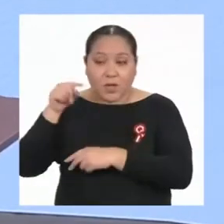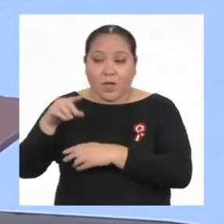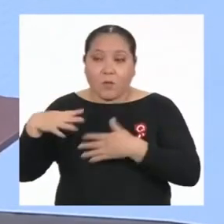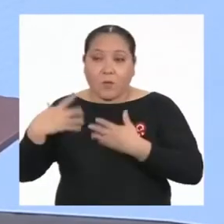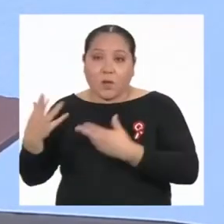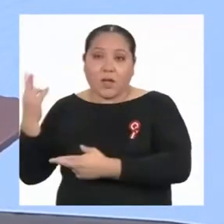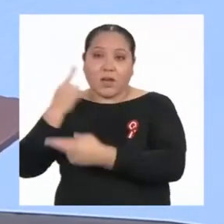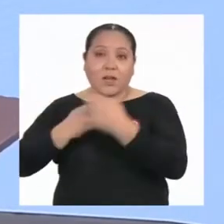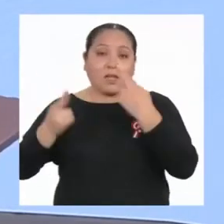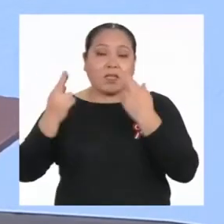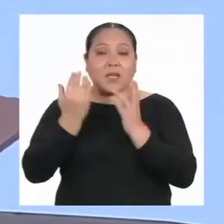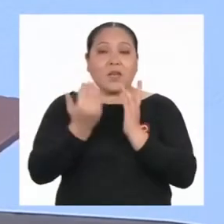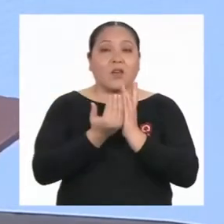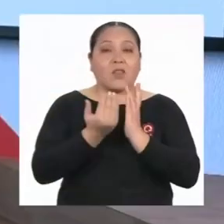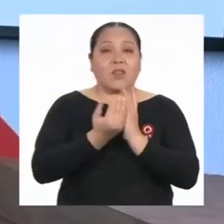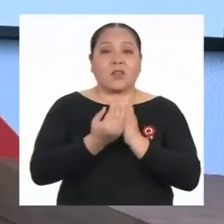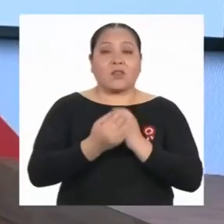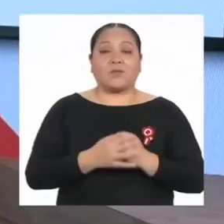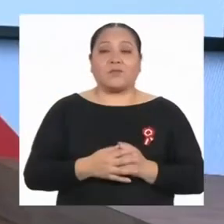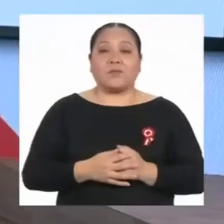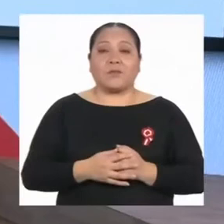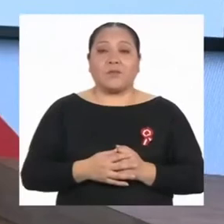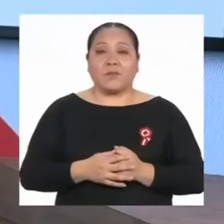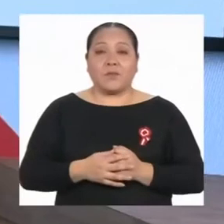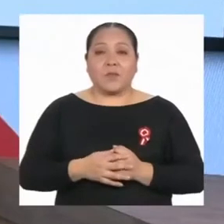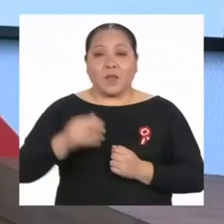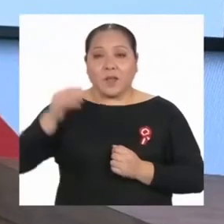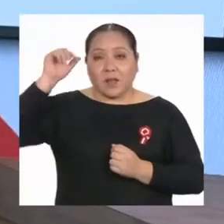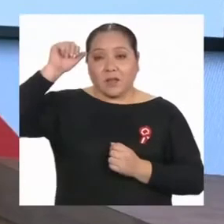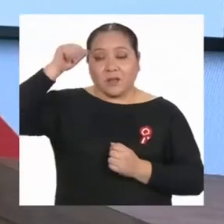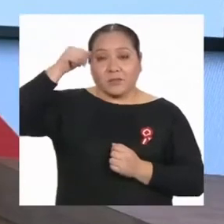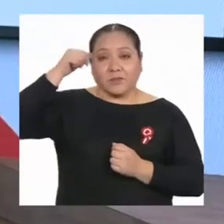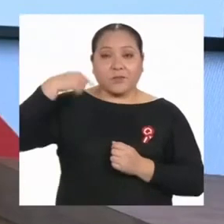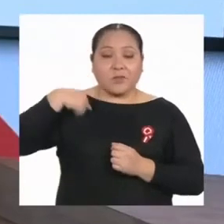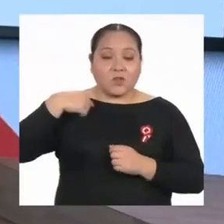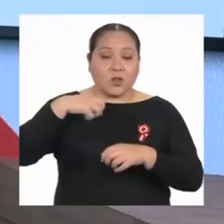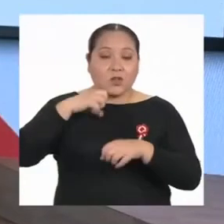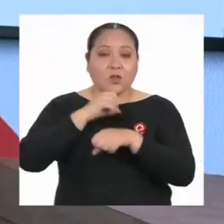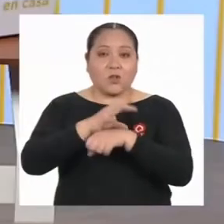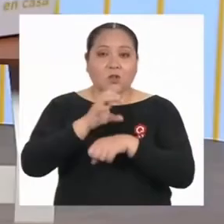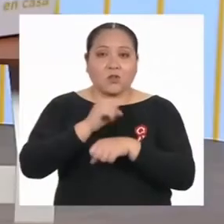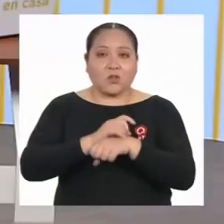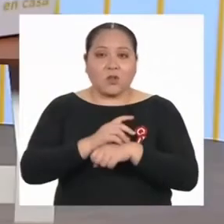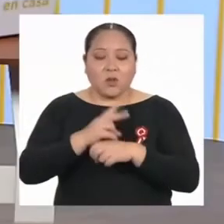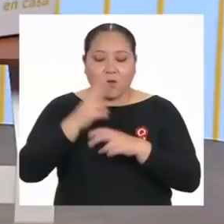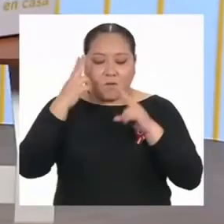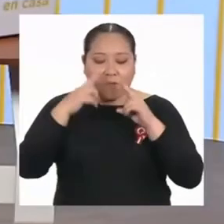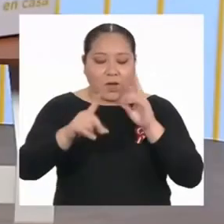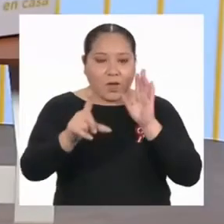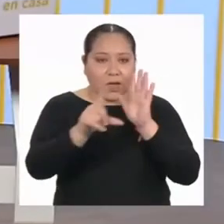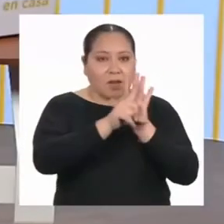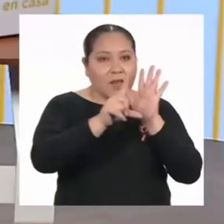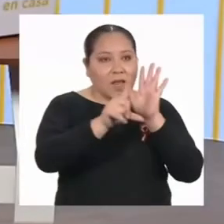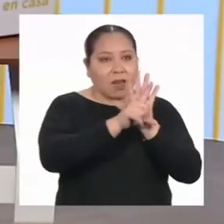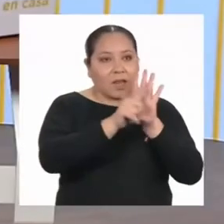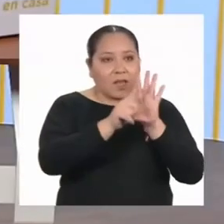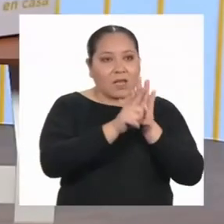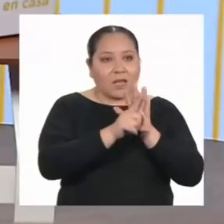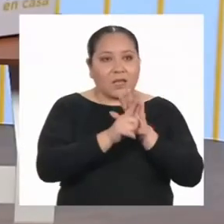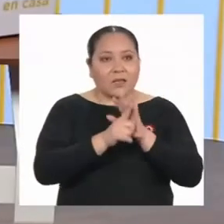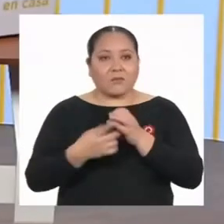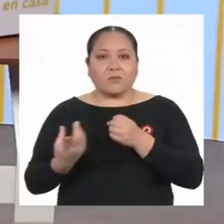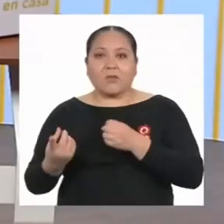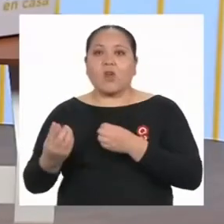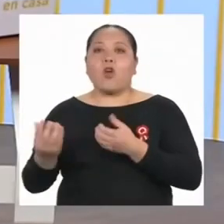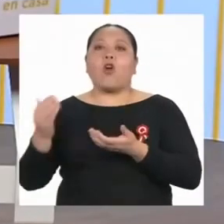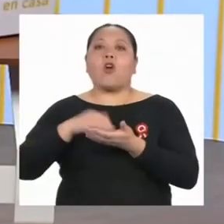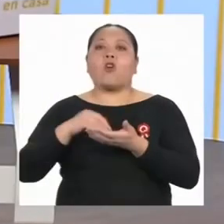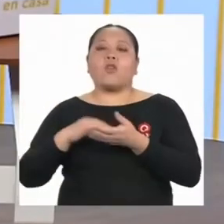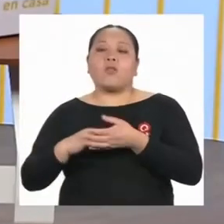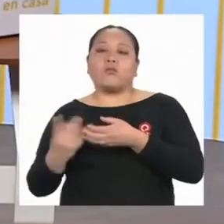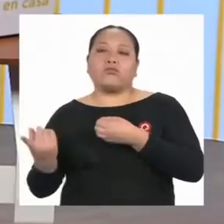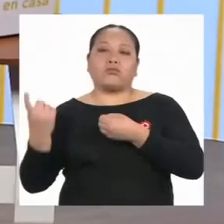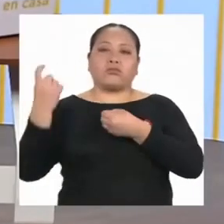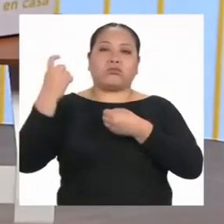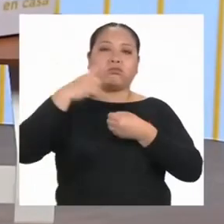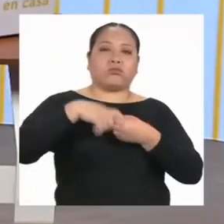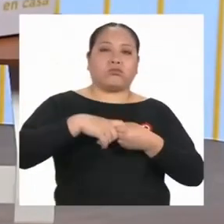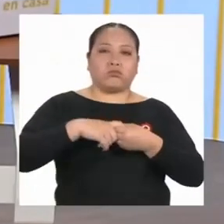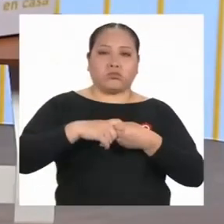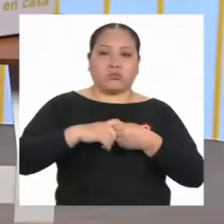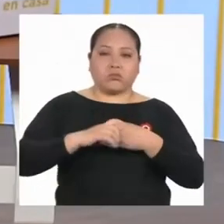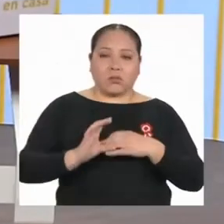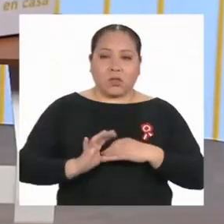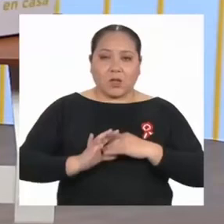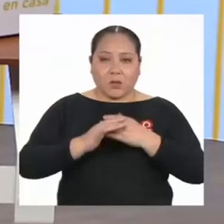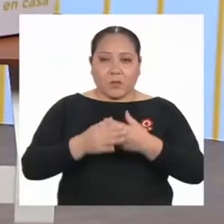dato más. Toma nota. Recomiendo revisar la ley de la reinserción escolar por embarazo, en la